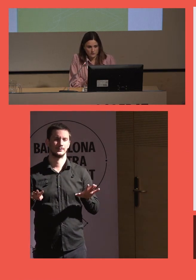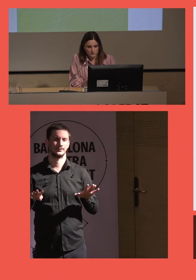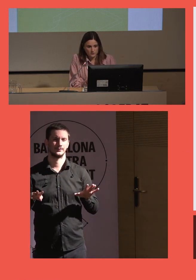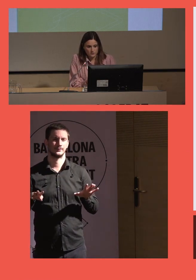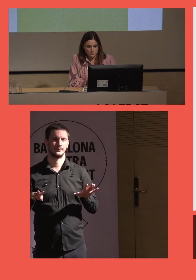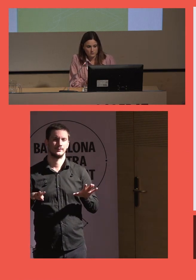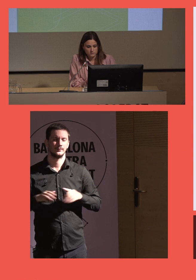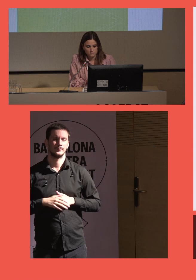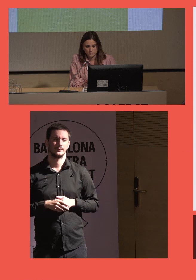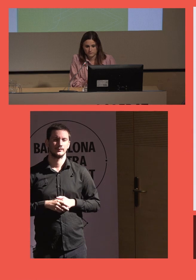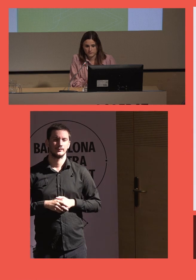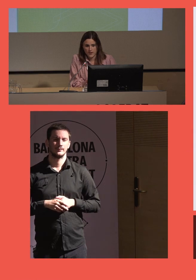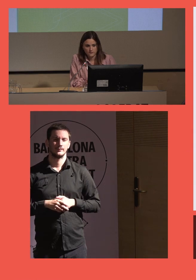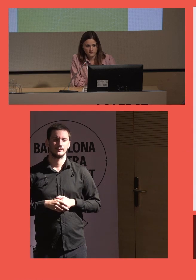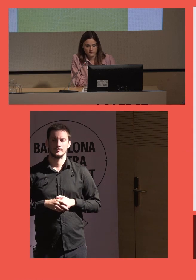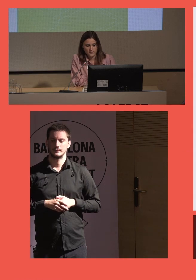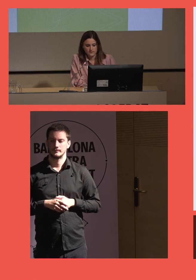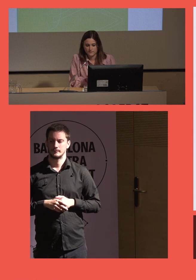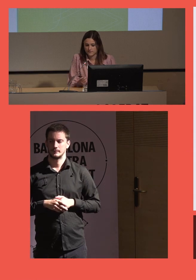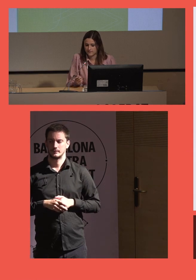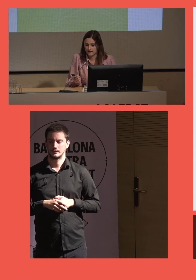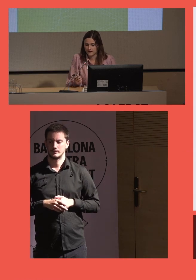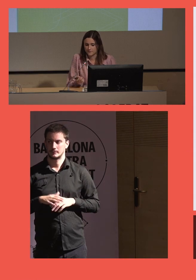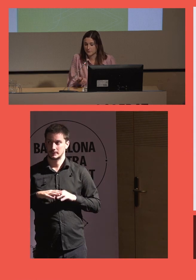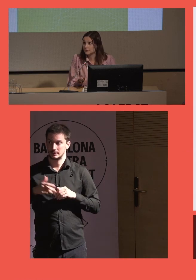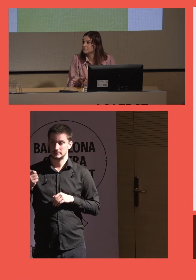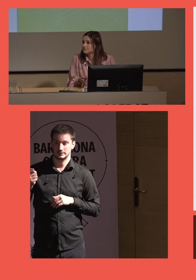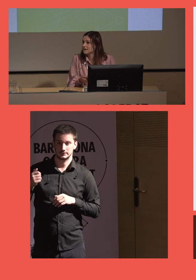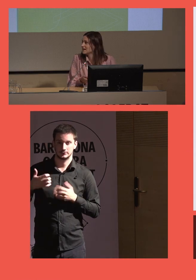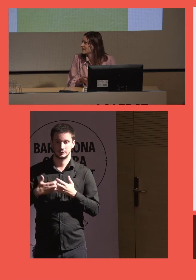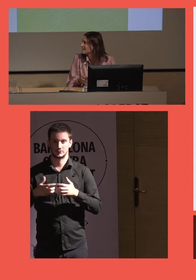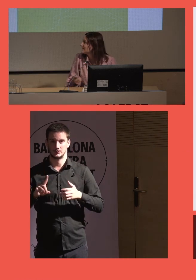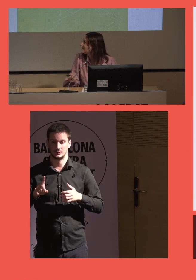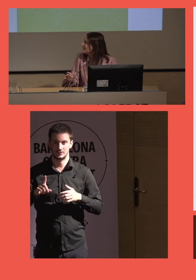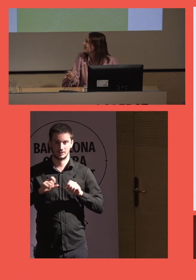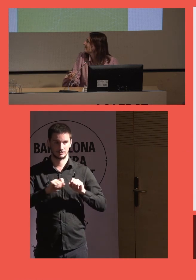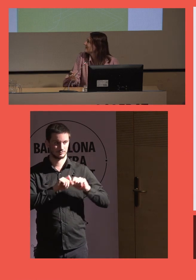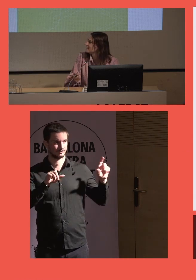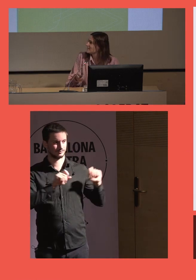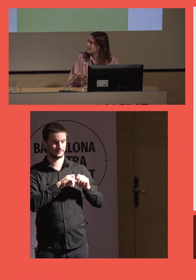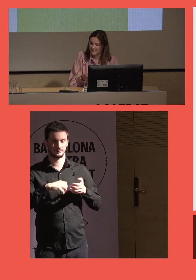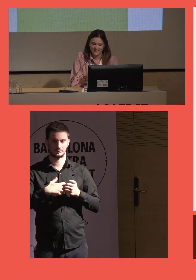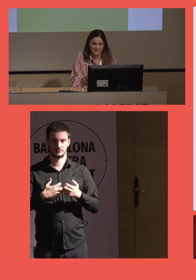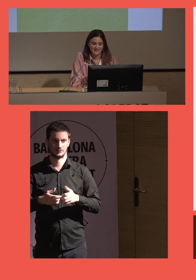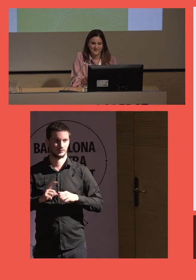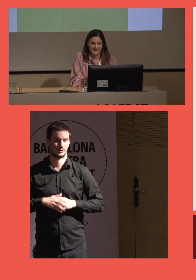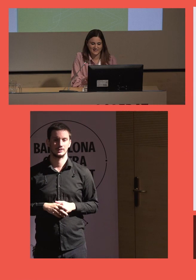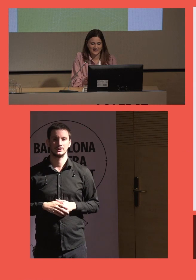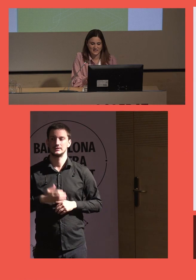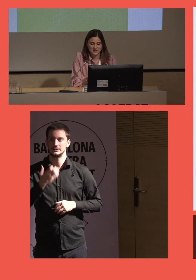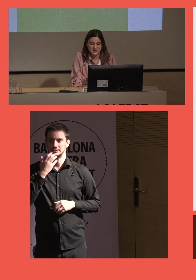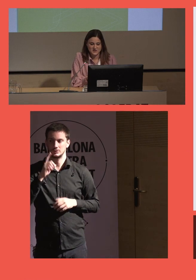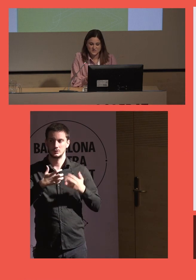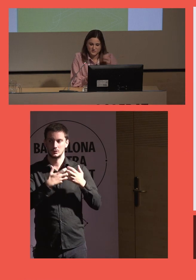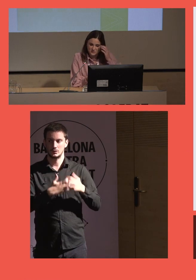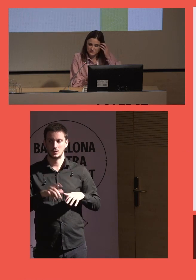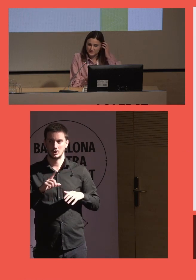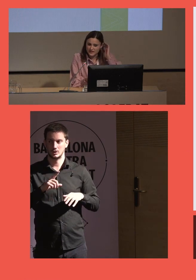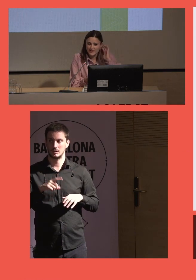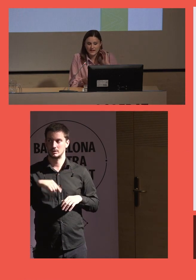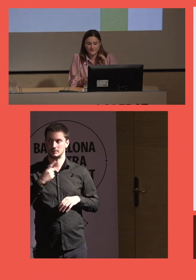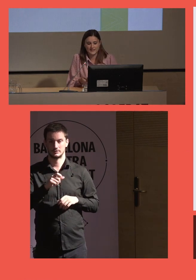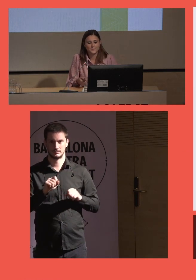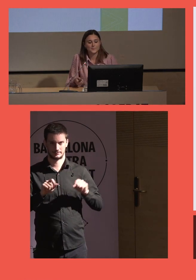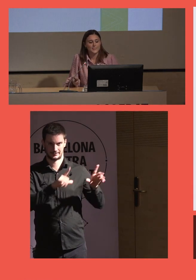el proyecto... ¿No va? ¿Va? Bueno, genial. A ver, si no va, el FEM pasa desde